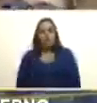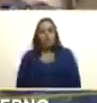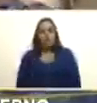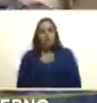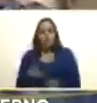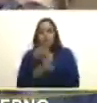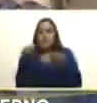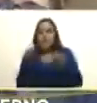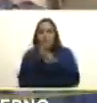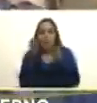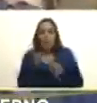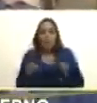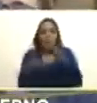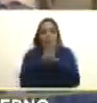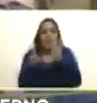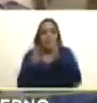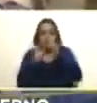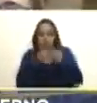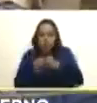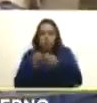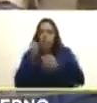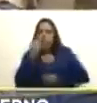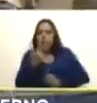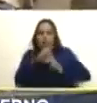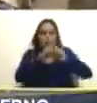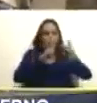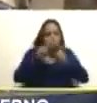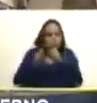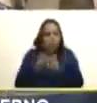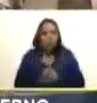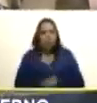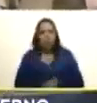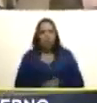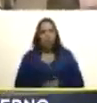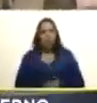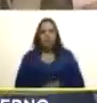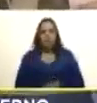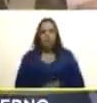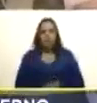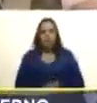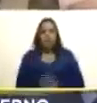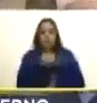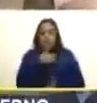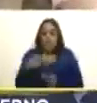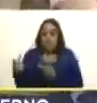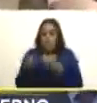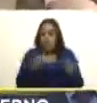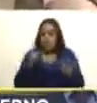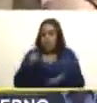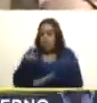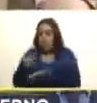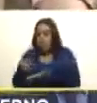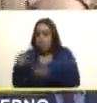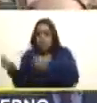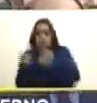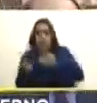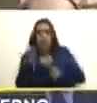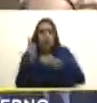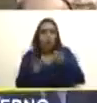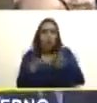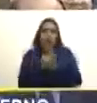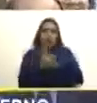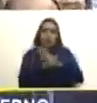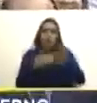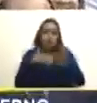jurídica legislativa bien consultada si me quieren invitar al debate de algunos artículos estoy a la